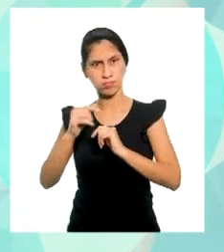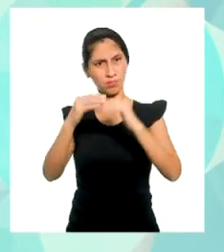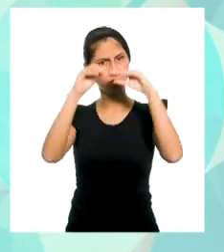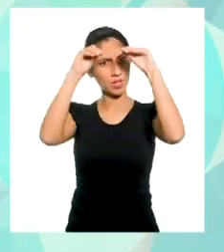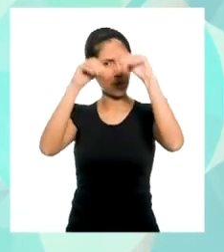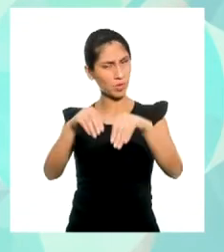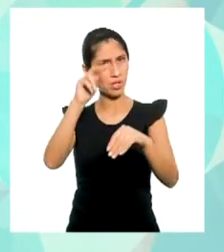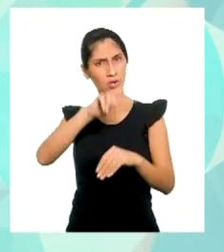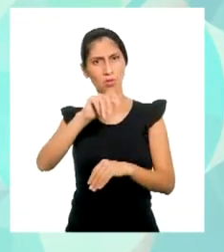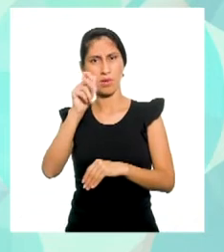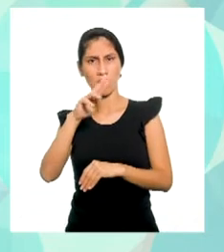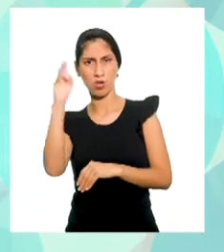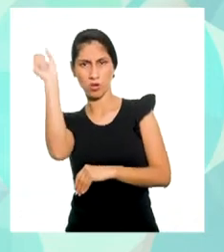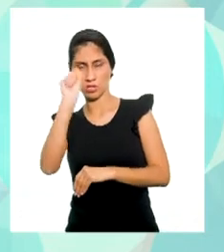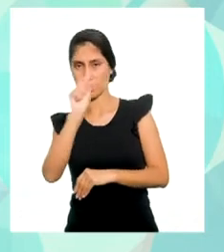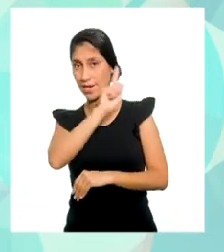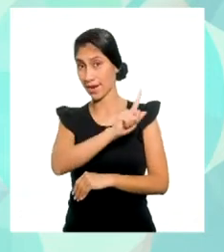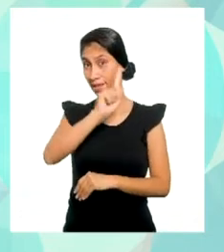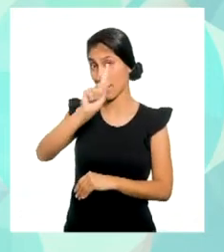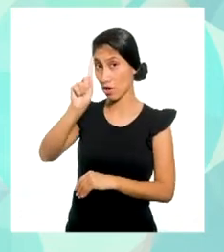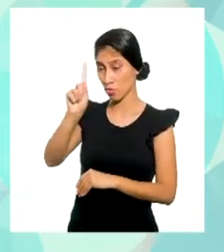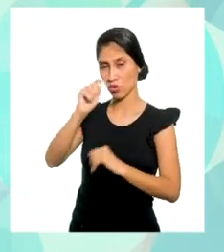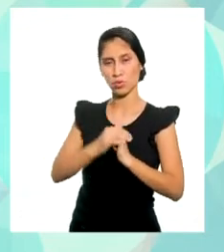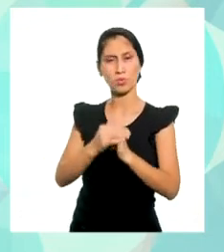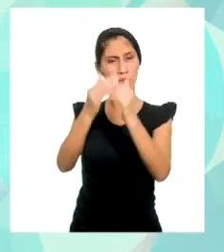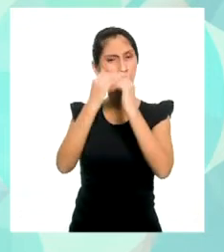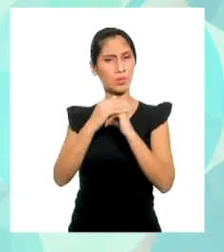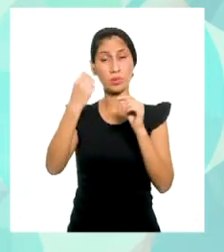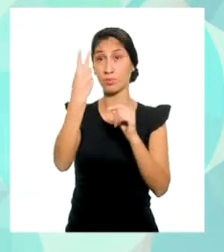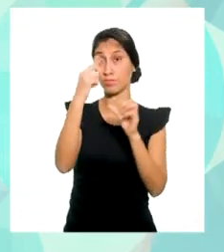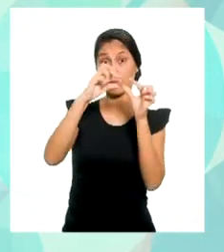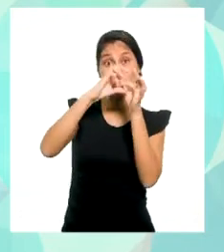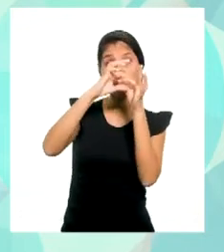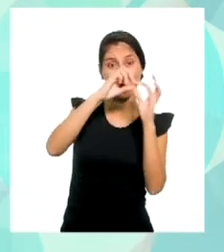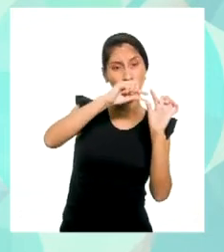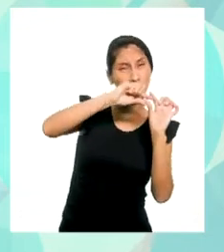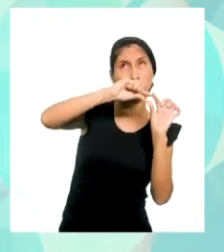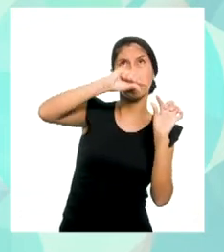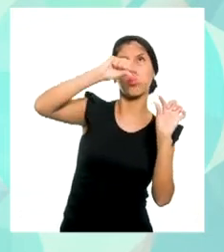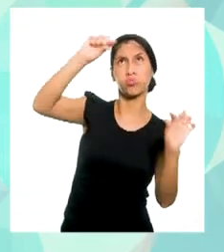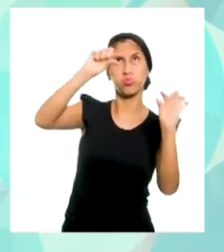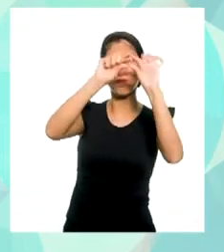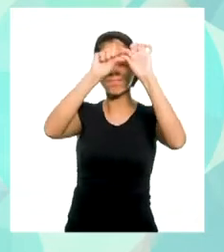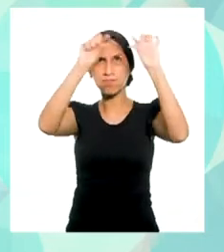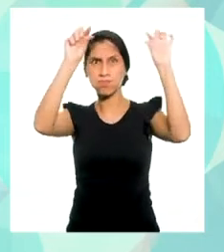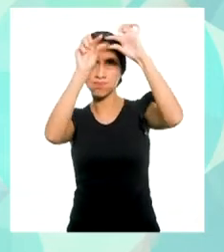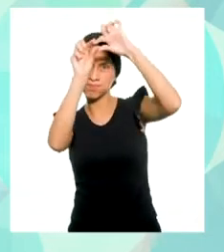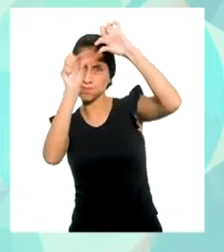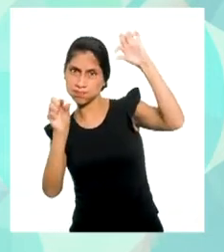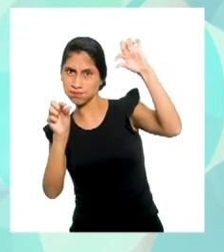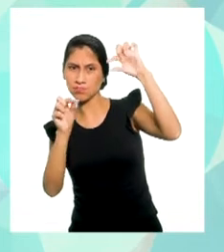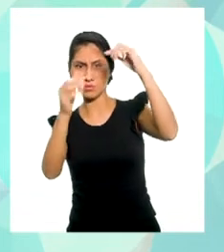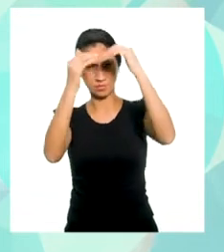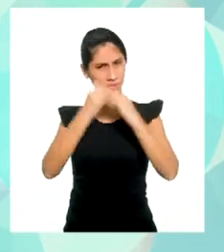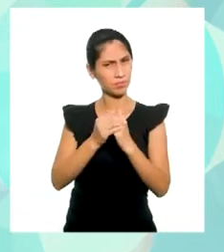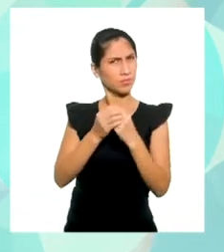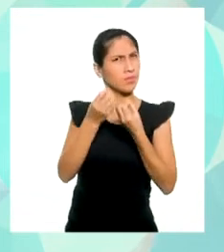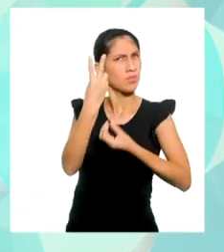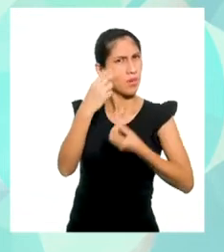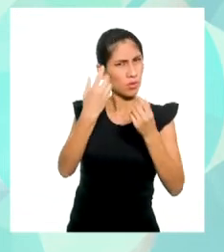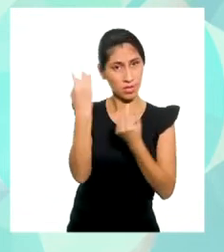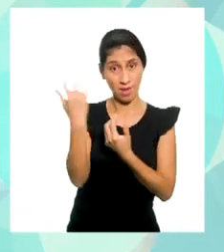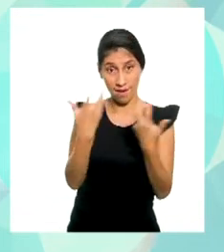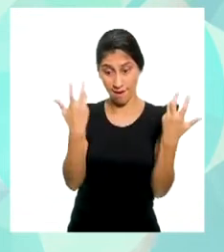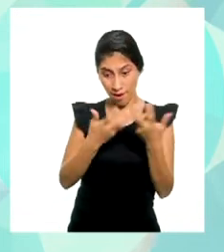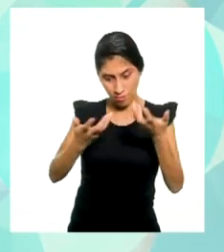valores para cada una de las empresas de taxi. Unimos los puntos con el origen para obtener la pendiente. Vemos que ambas